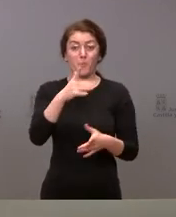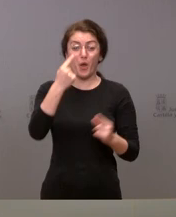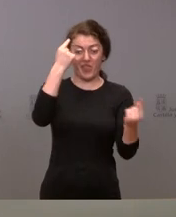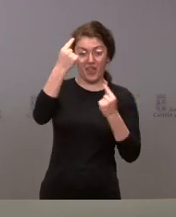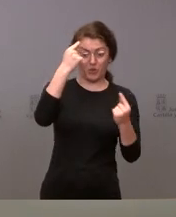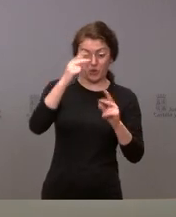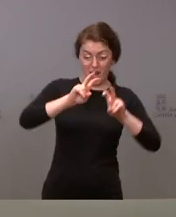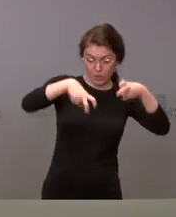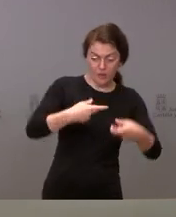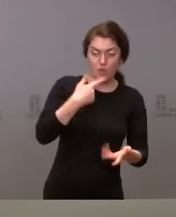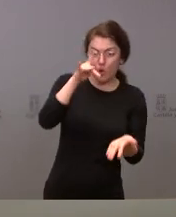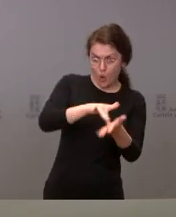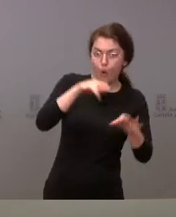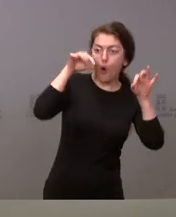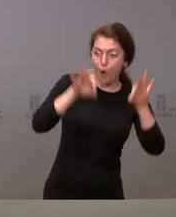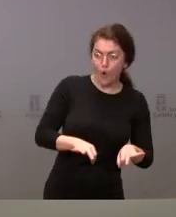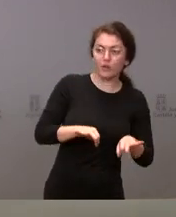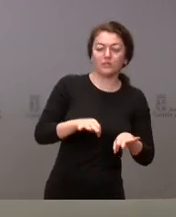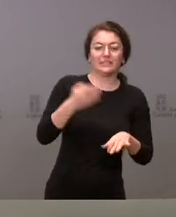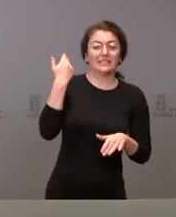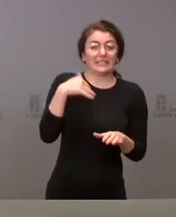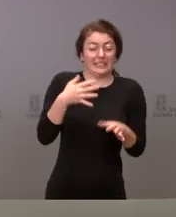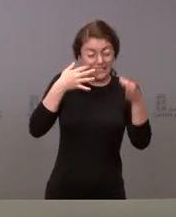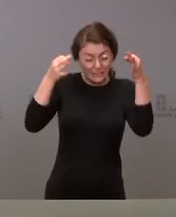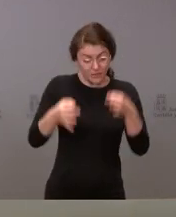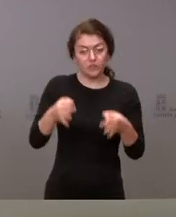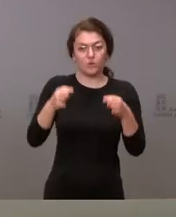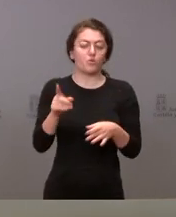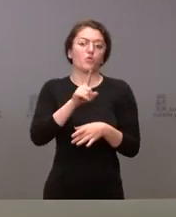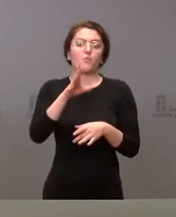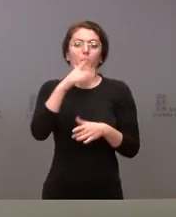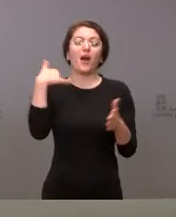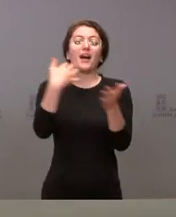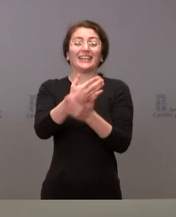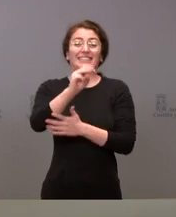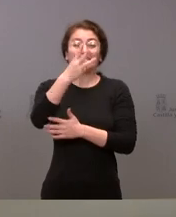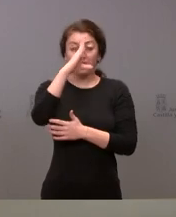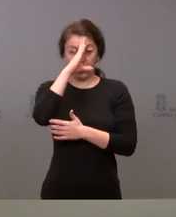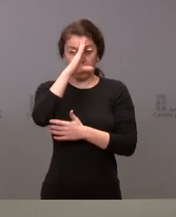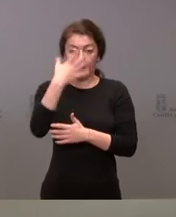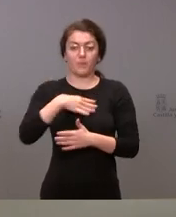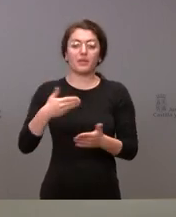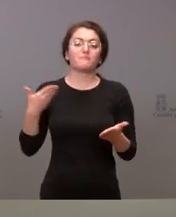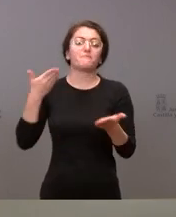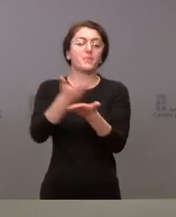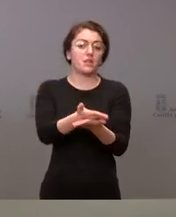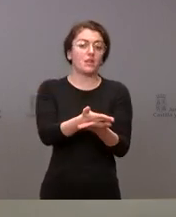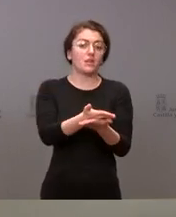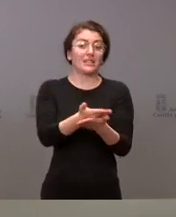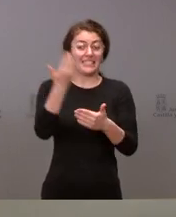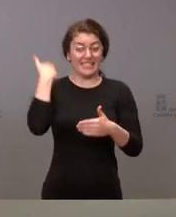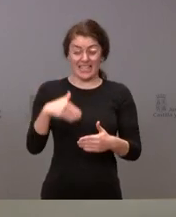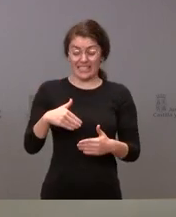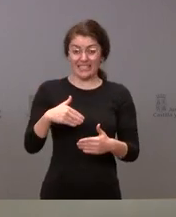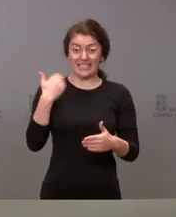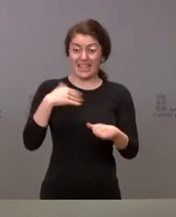actualizados a la fecha de hoy, aunque no serán los definitivos, porque, como les he dicho, hay hasta el 3 de febrero para solicitarlos, nos han informado de que ya